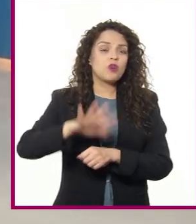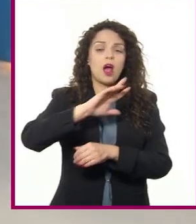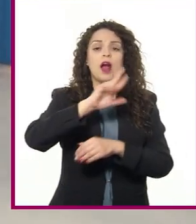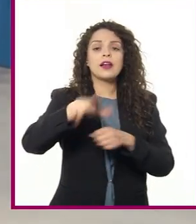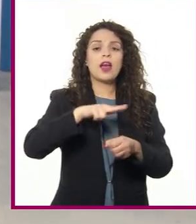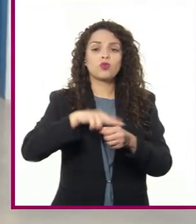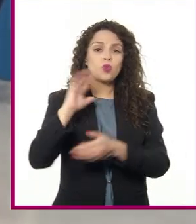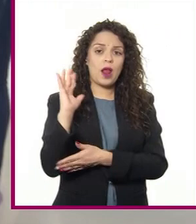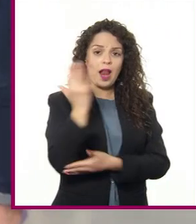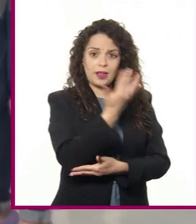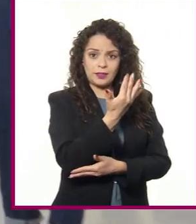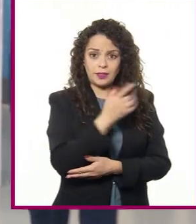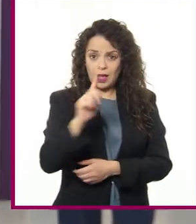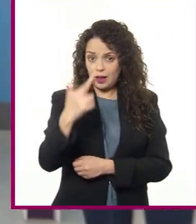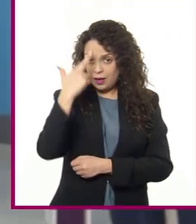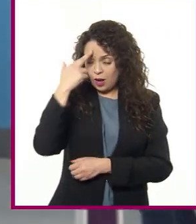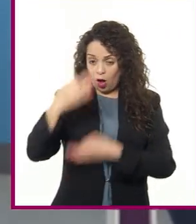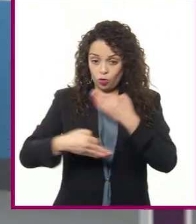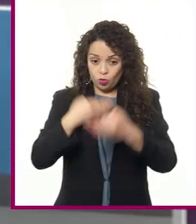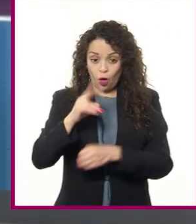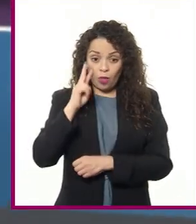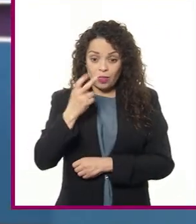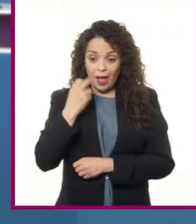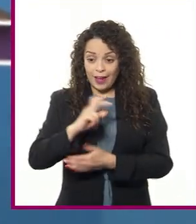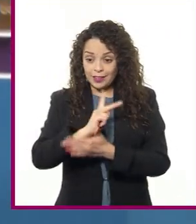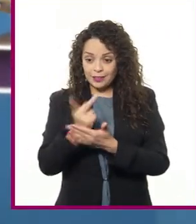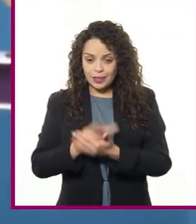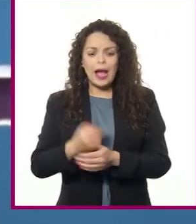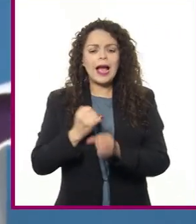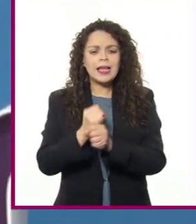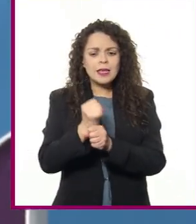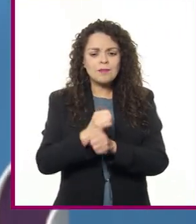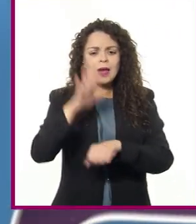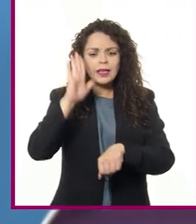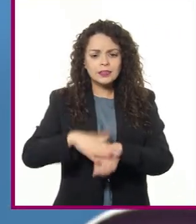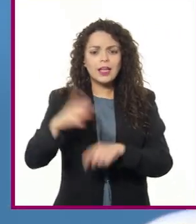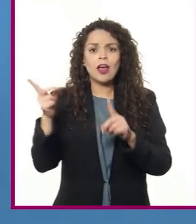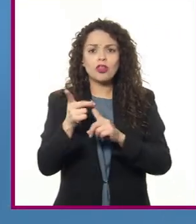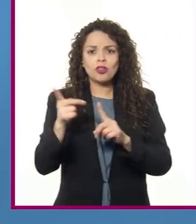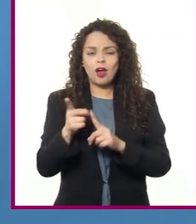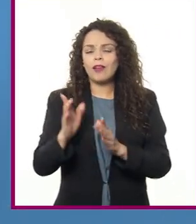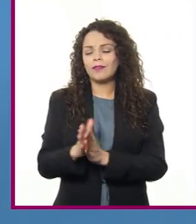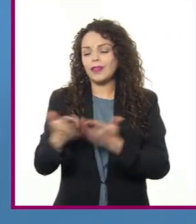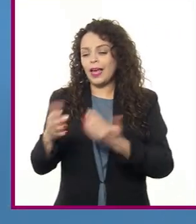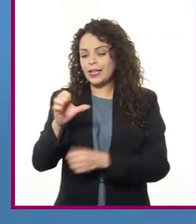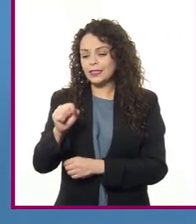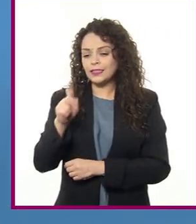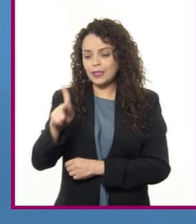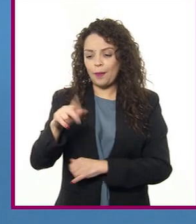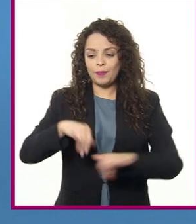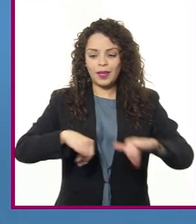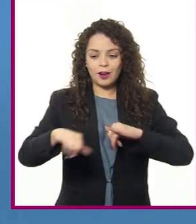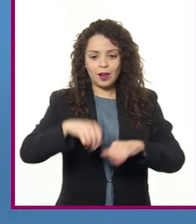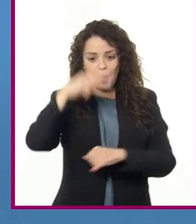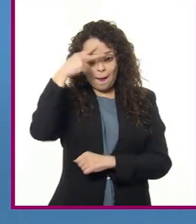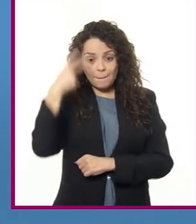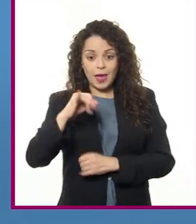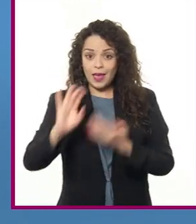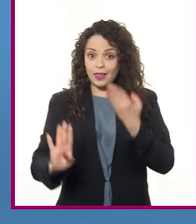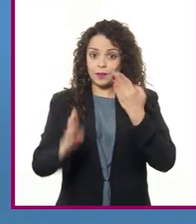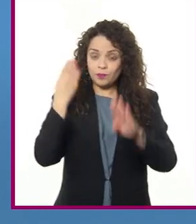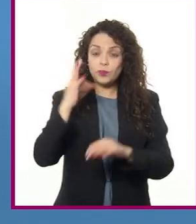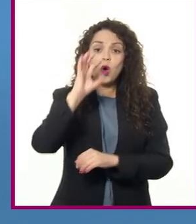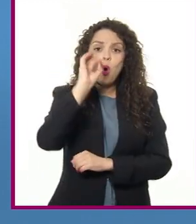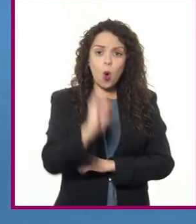lo revisado en esta sesión lo pueden seguir investigando en su libro de texto de geografía de México y del mundo. O